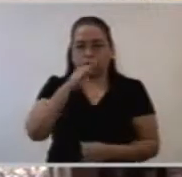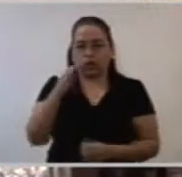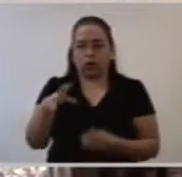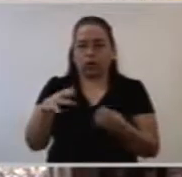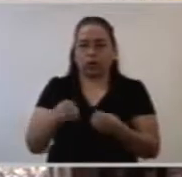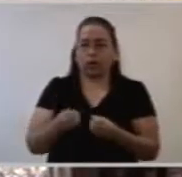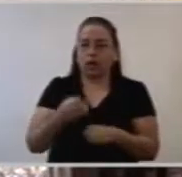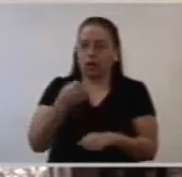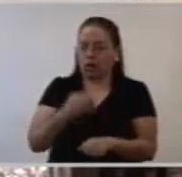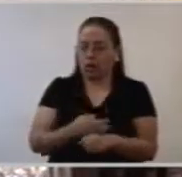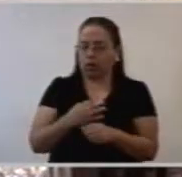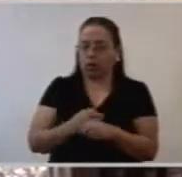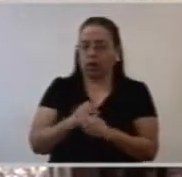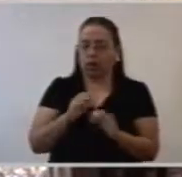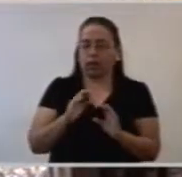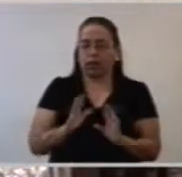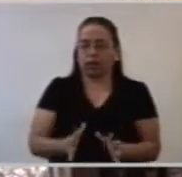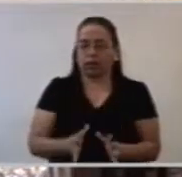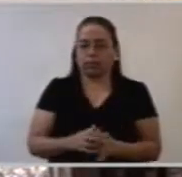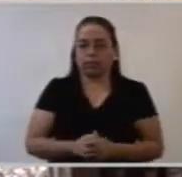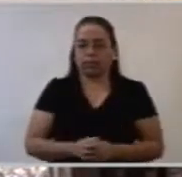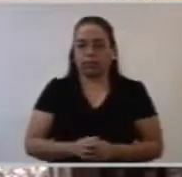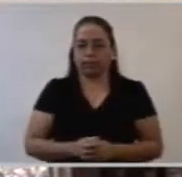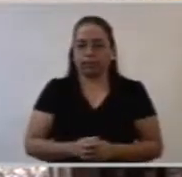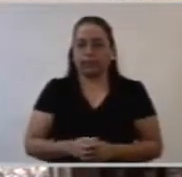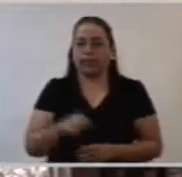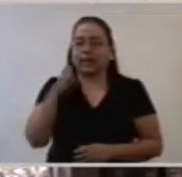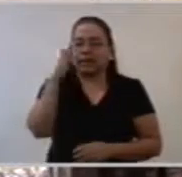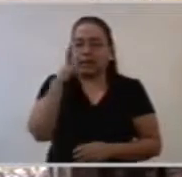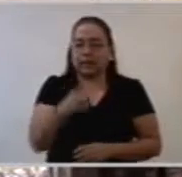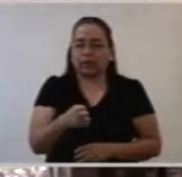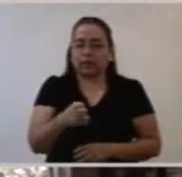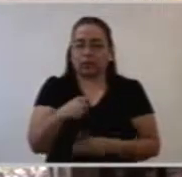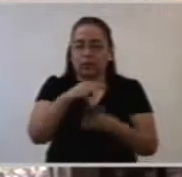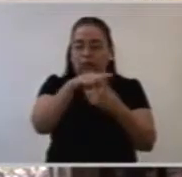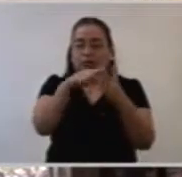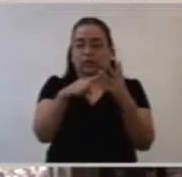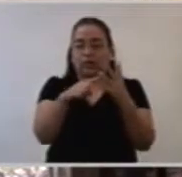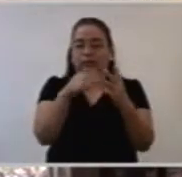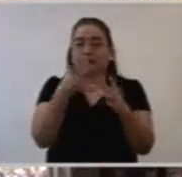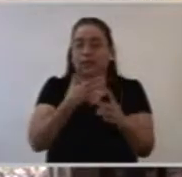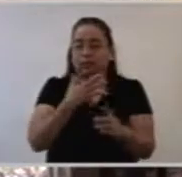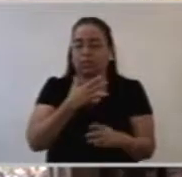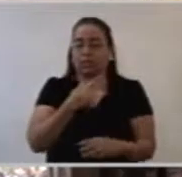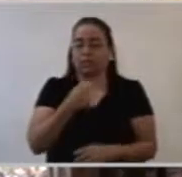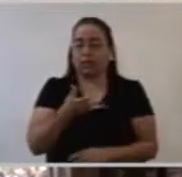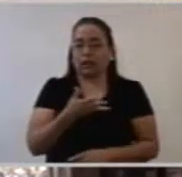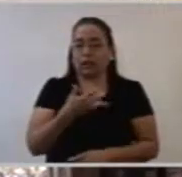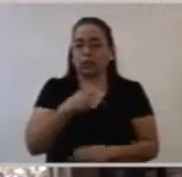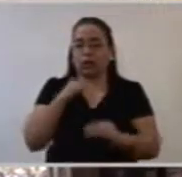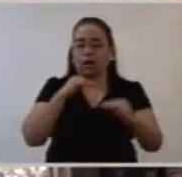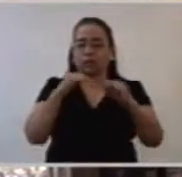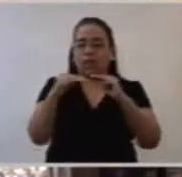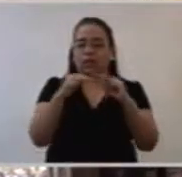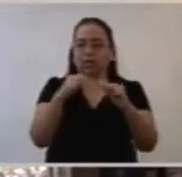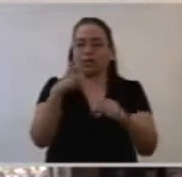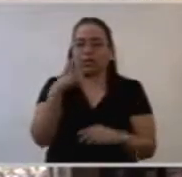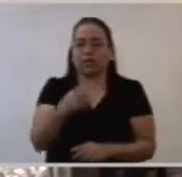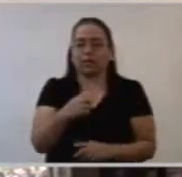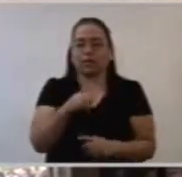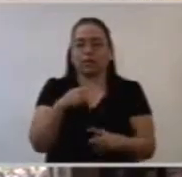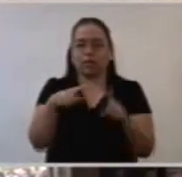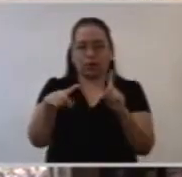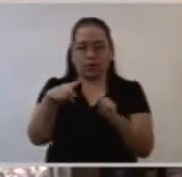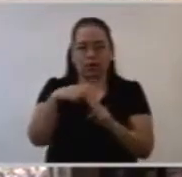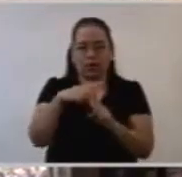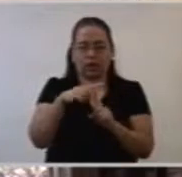Evangelio. Esta misión es tarea de todos. Y hoy nos dice